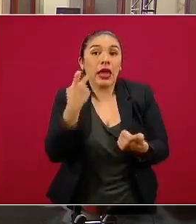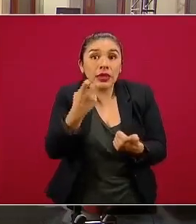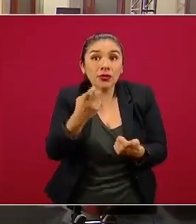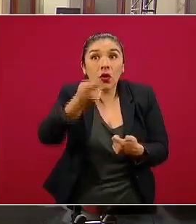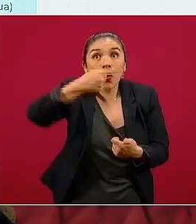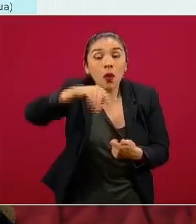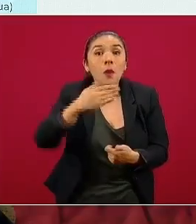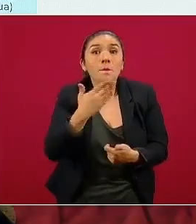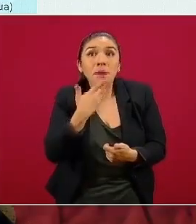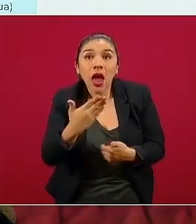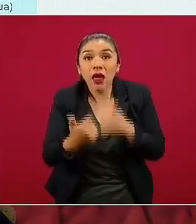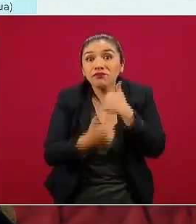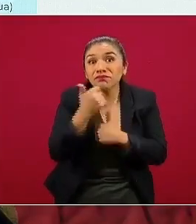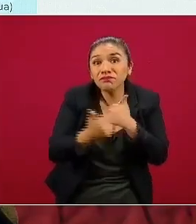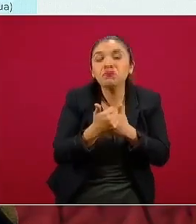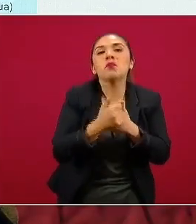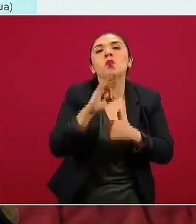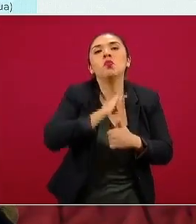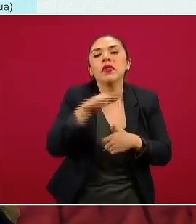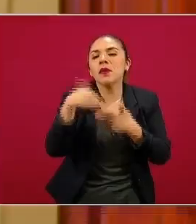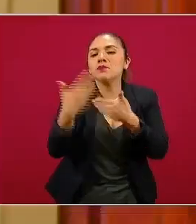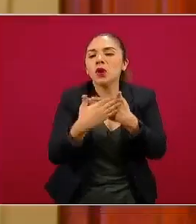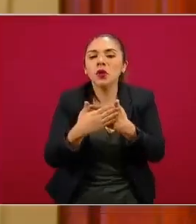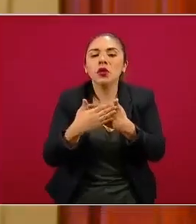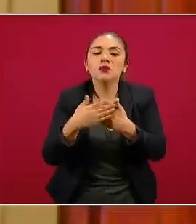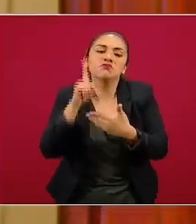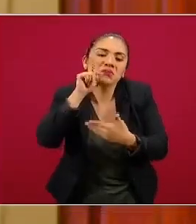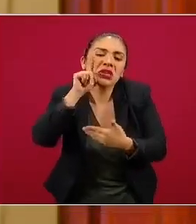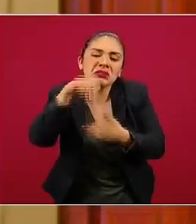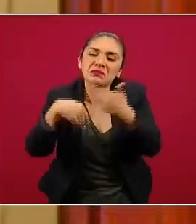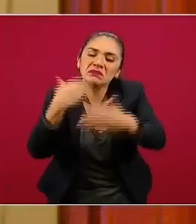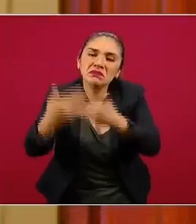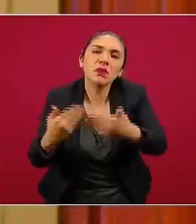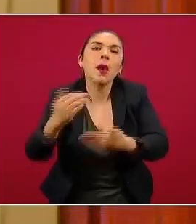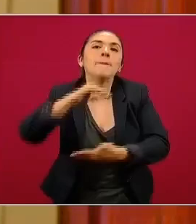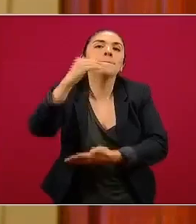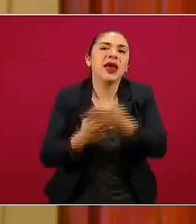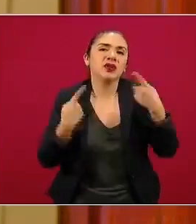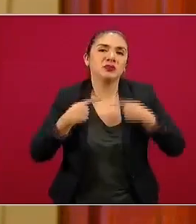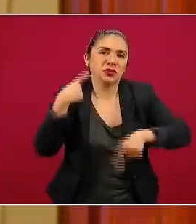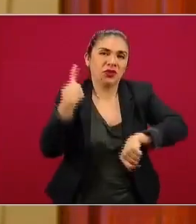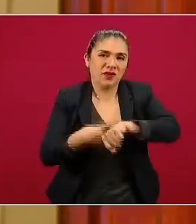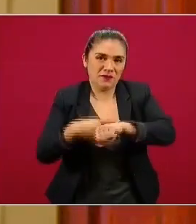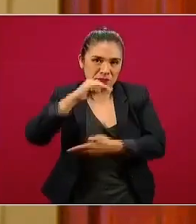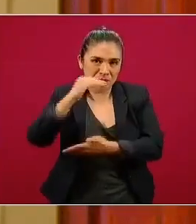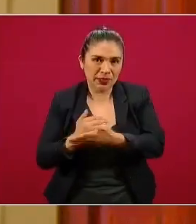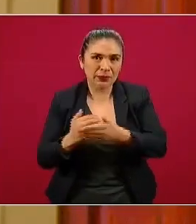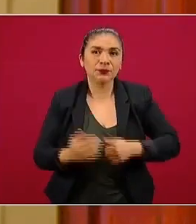tener menos contagios en los siguientes días y en las siguientes semanas. La siguiente, por favor.